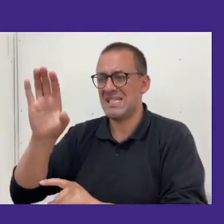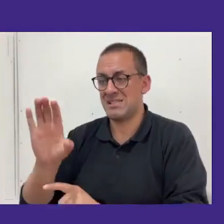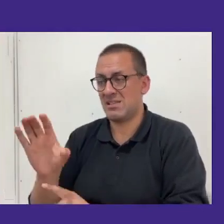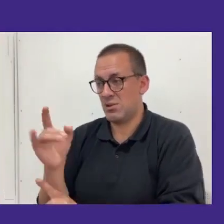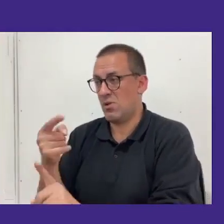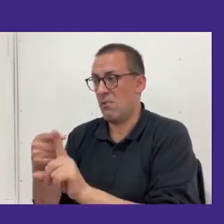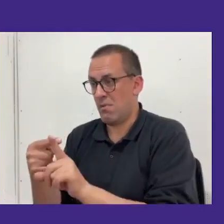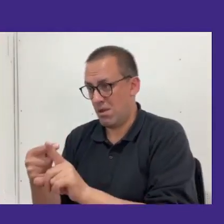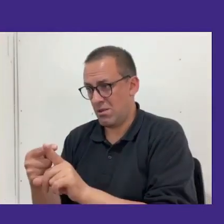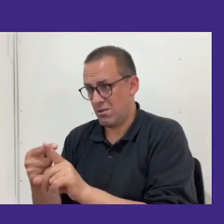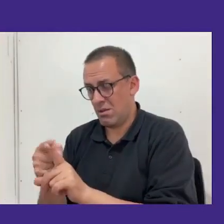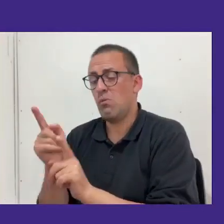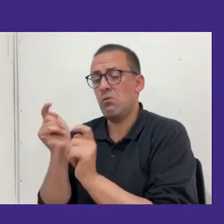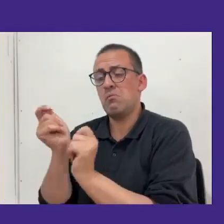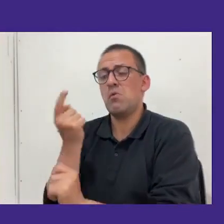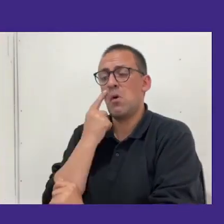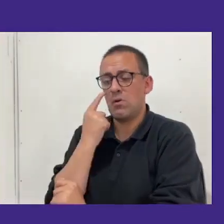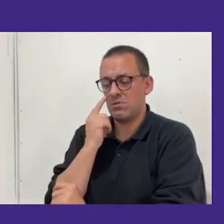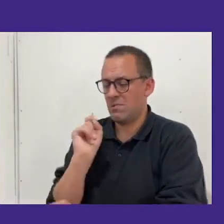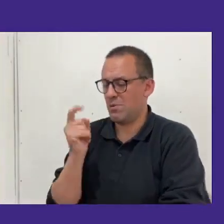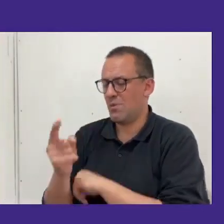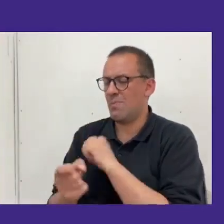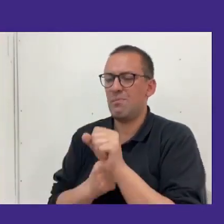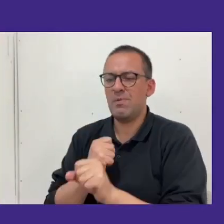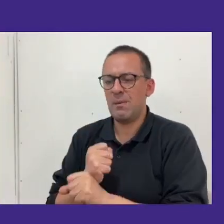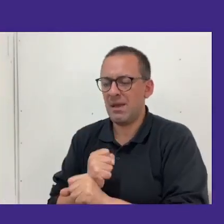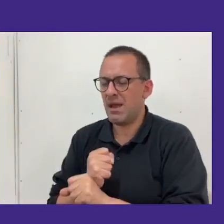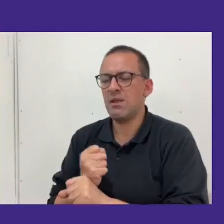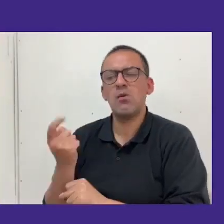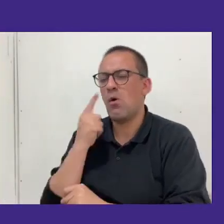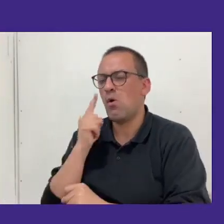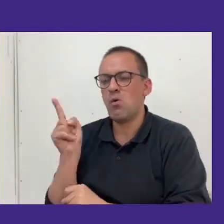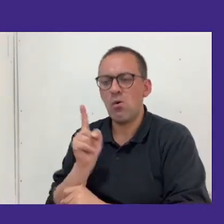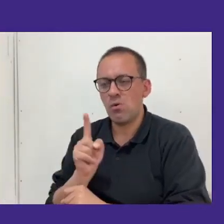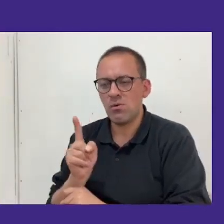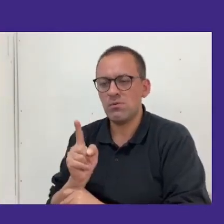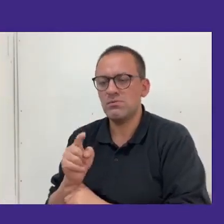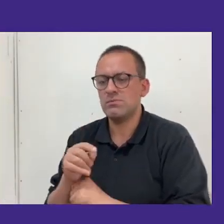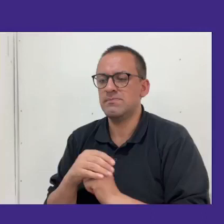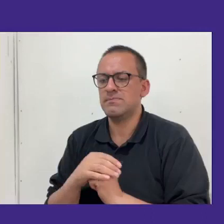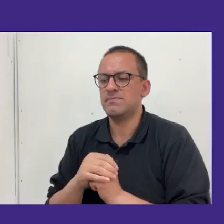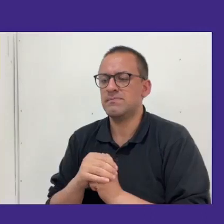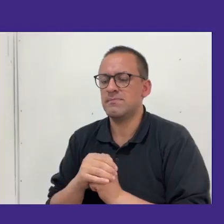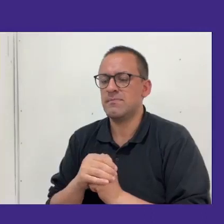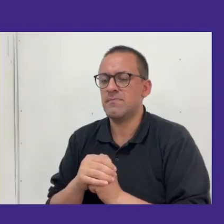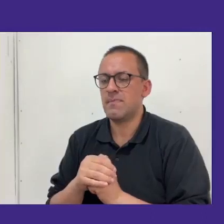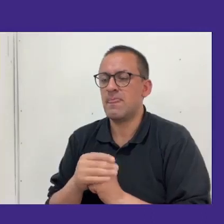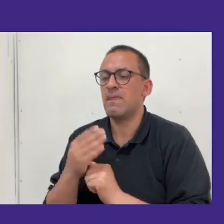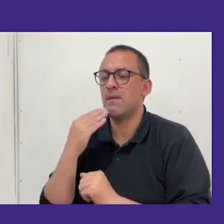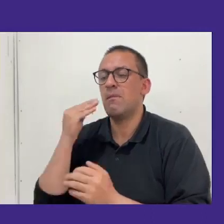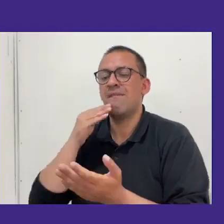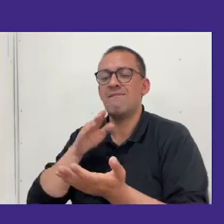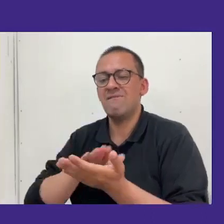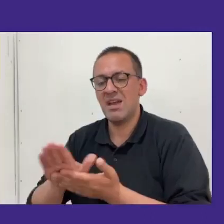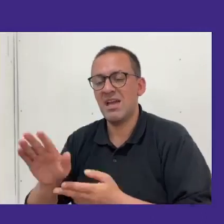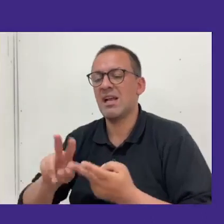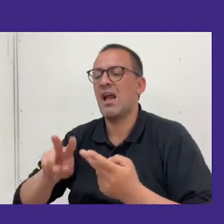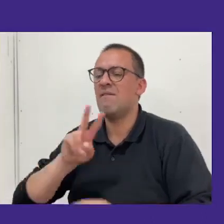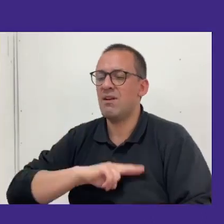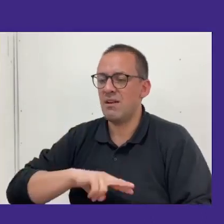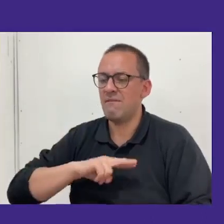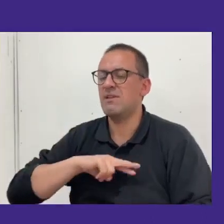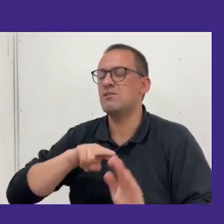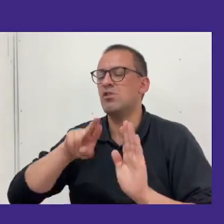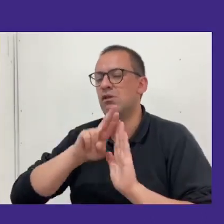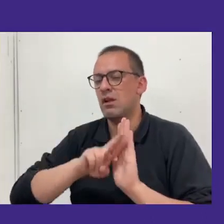de la universidad ya lo manejamos pero que en primer año nos ha costado tomar el ritmo, y bueno, becas y beneficios, reglamentos